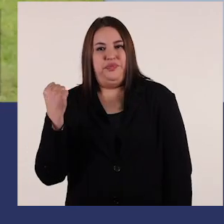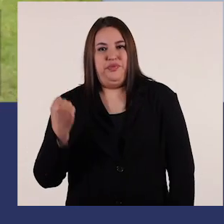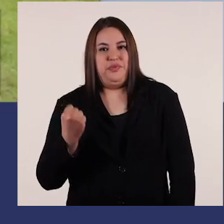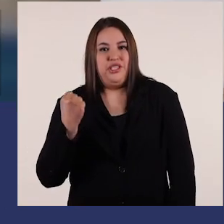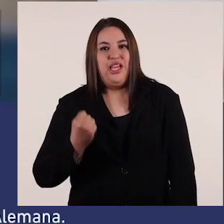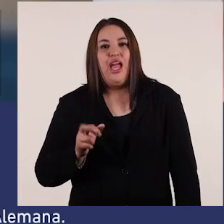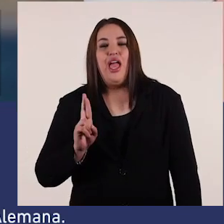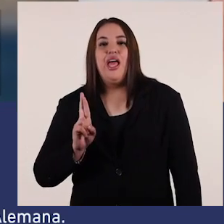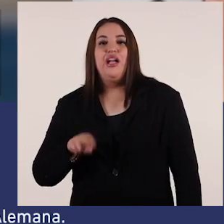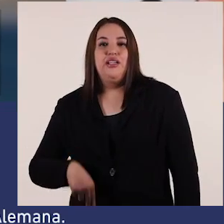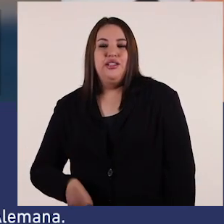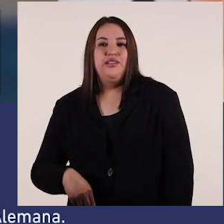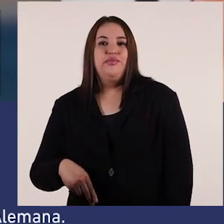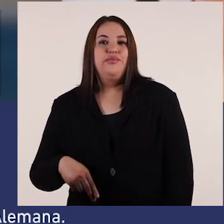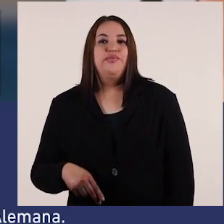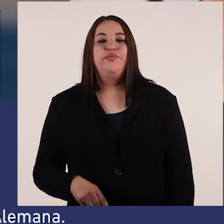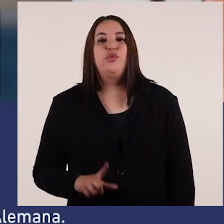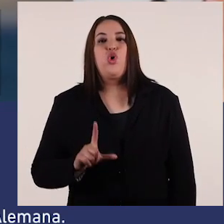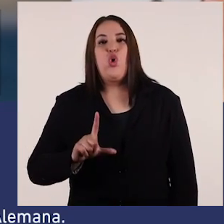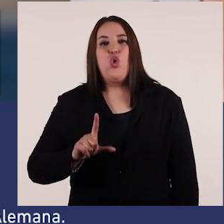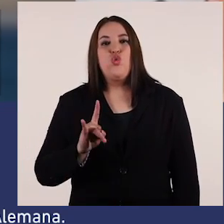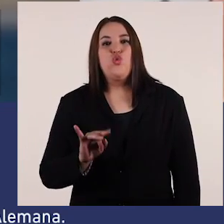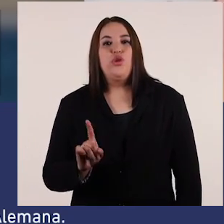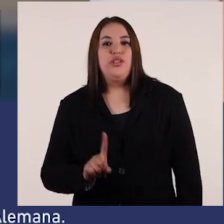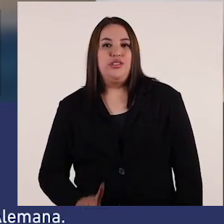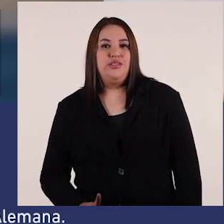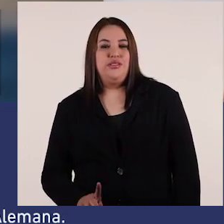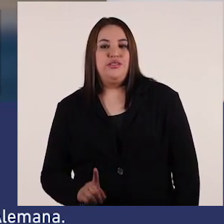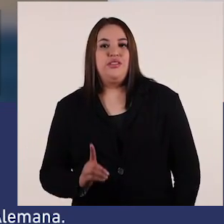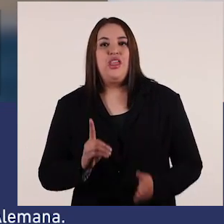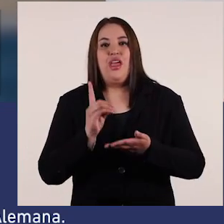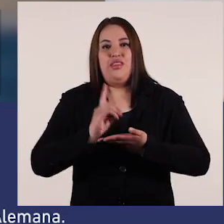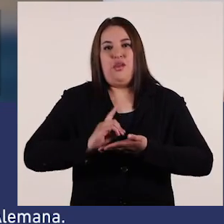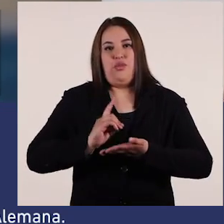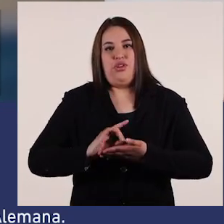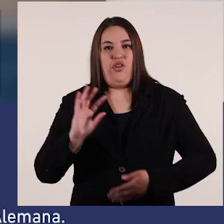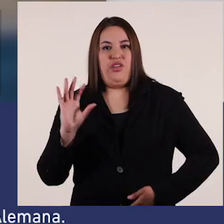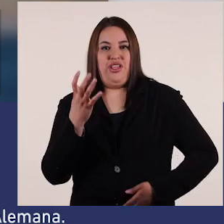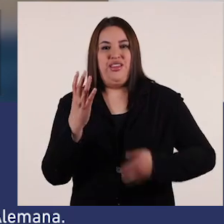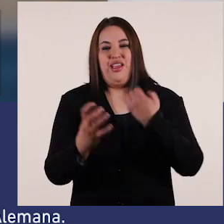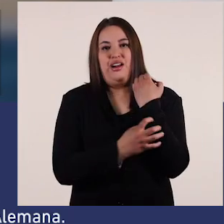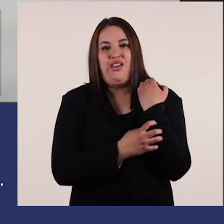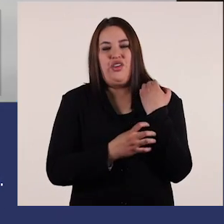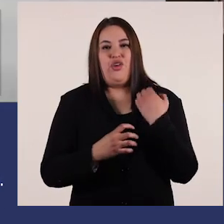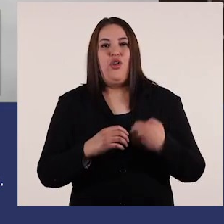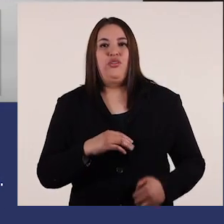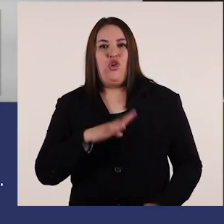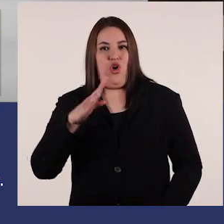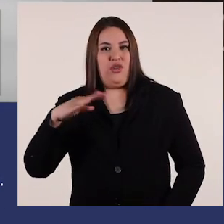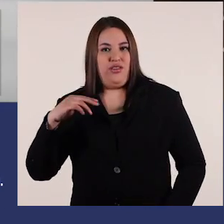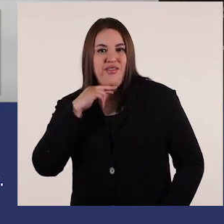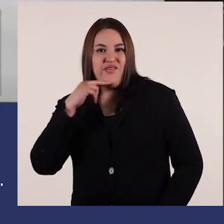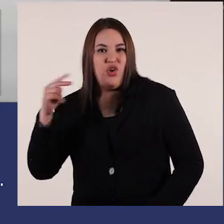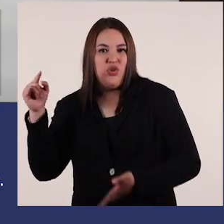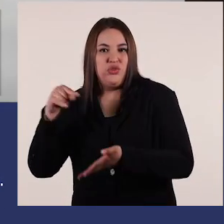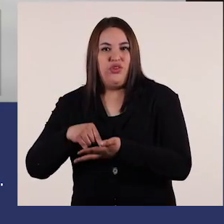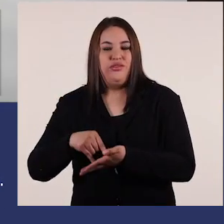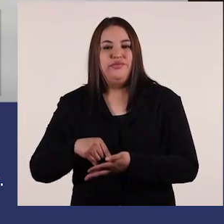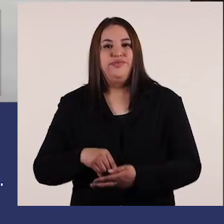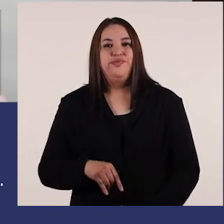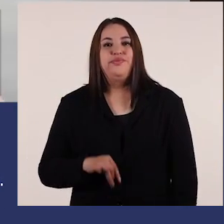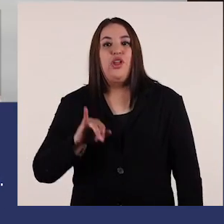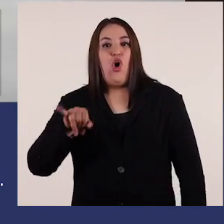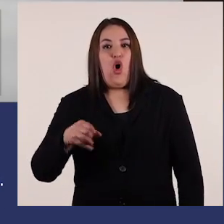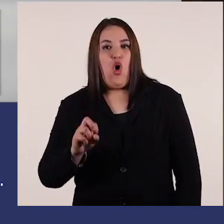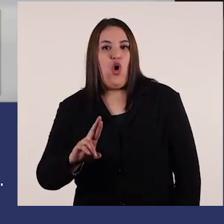RN. Hola, soy Luis Pardo, tu futuro diputado en la Quinta Cordillera. Tu voz en el Congreso. Hola, soy Jorge Durán,